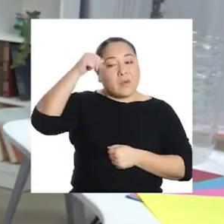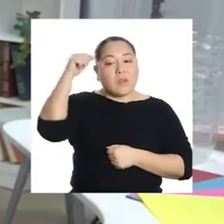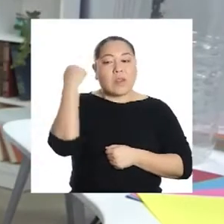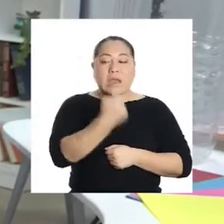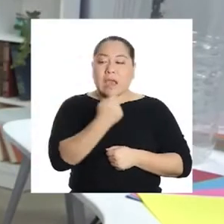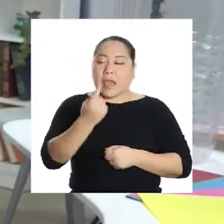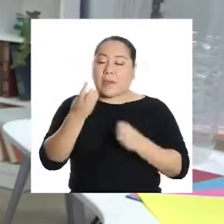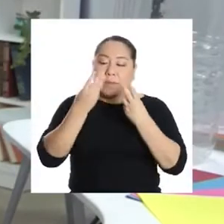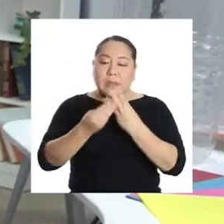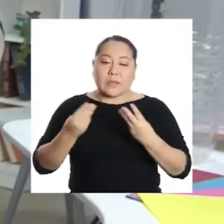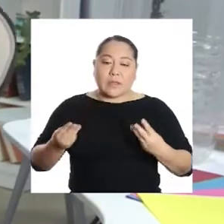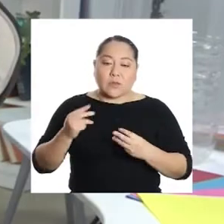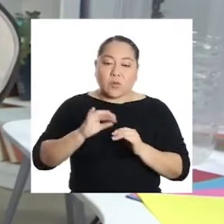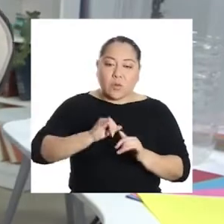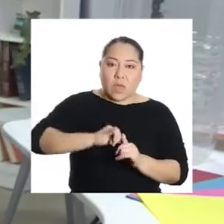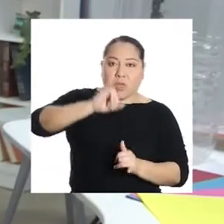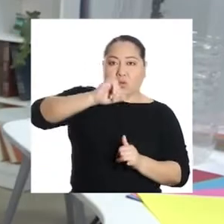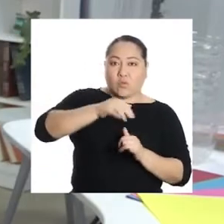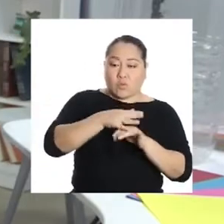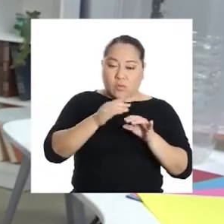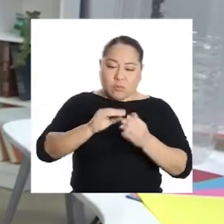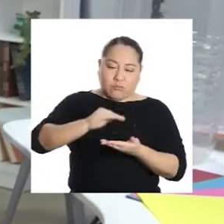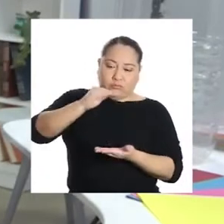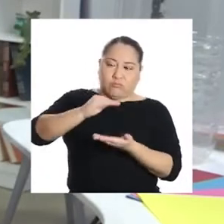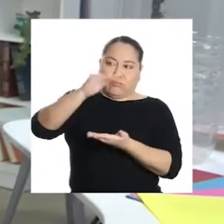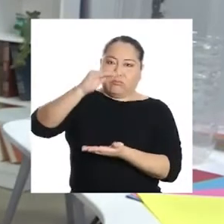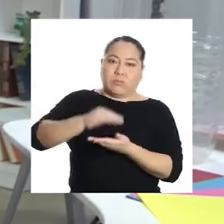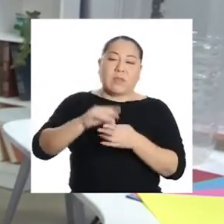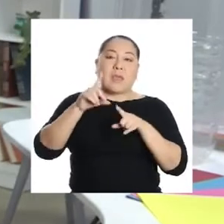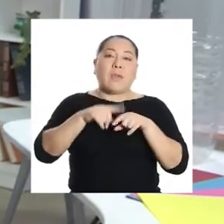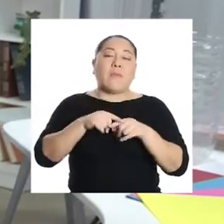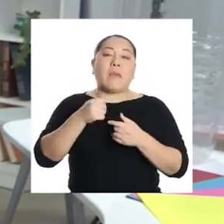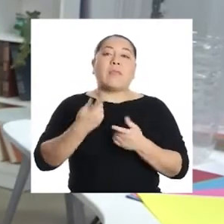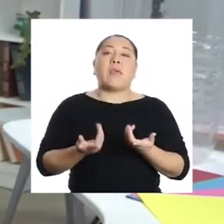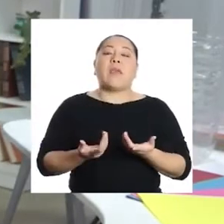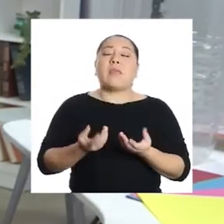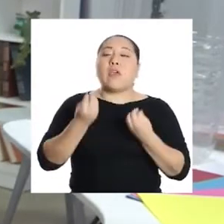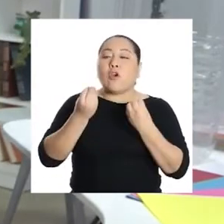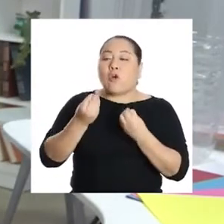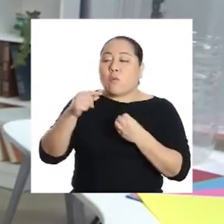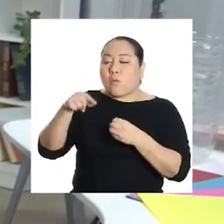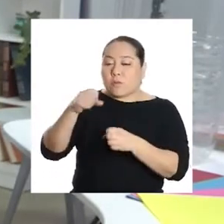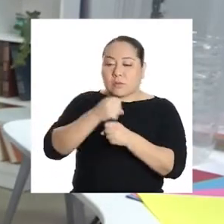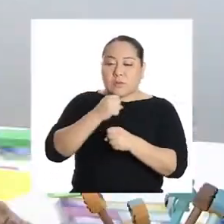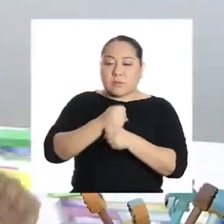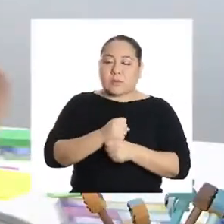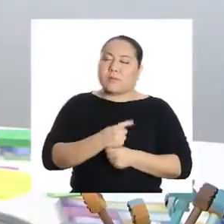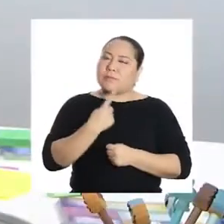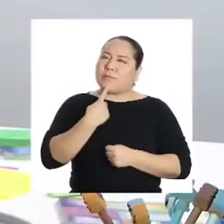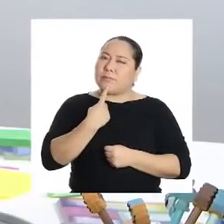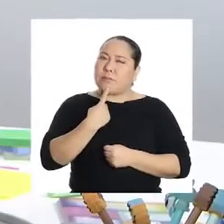Recuerdo que cada material tiene una altura y depende del envase con el que vamos a trabajar.